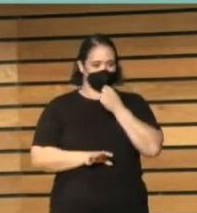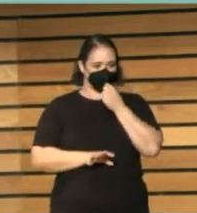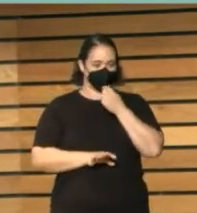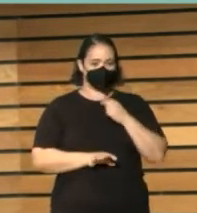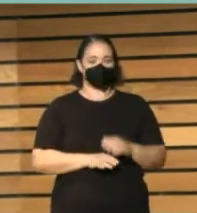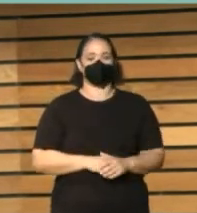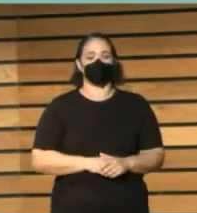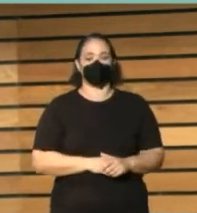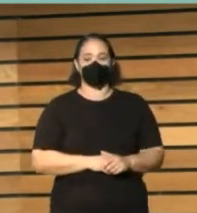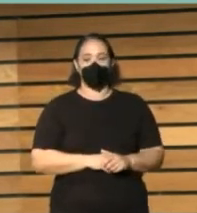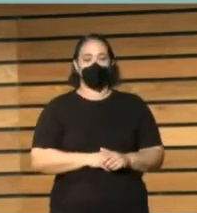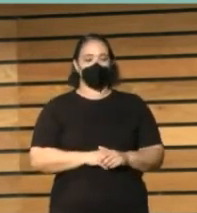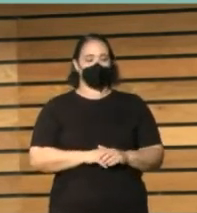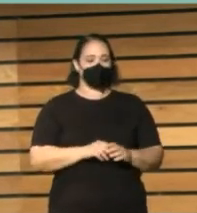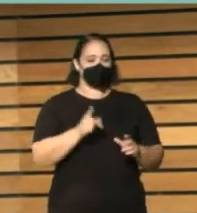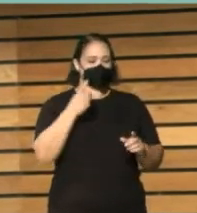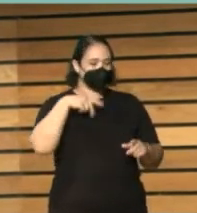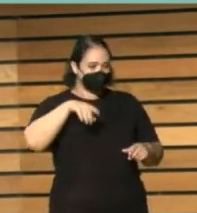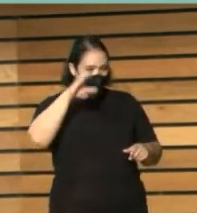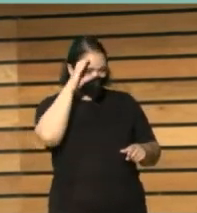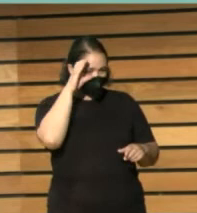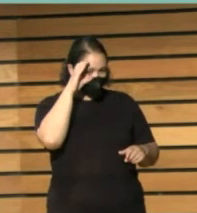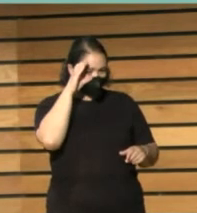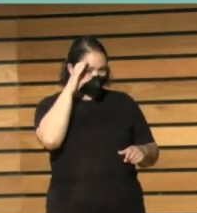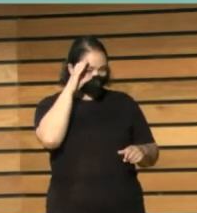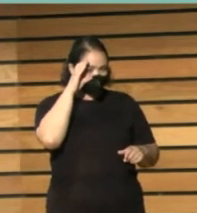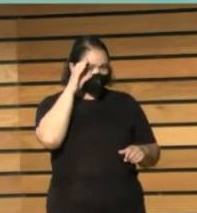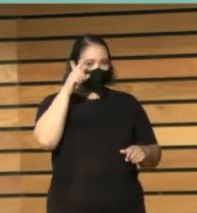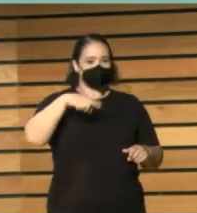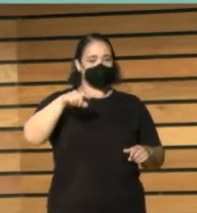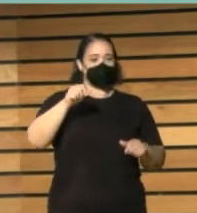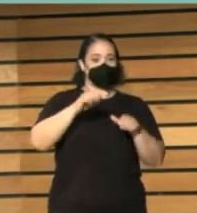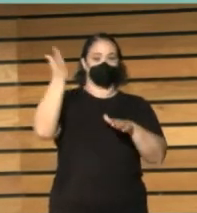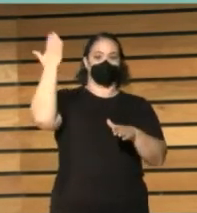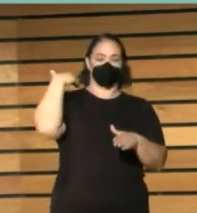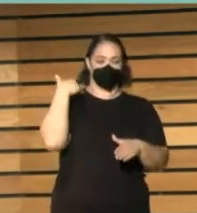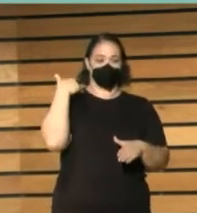quien empieza con escucharse escucharse hoy pero ayer esto tiene